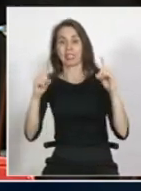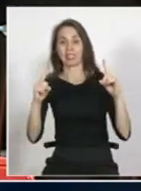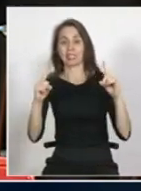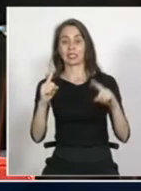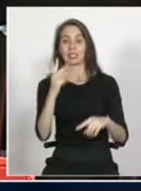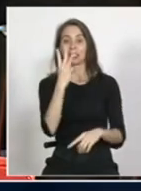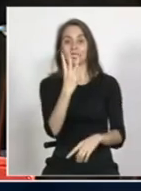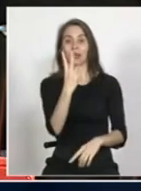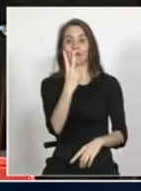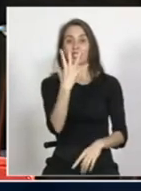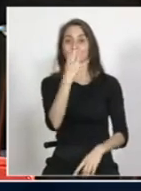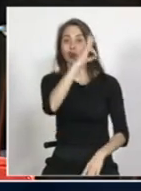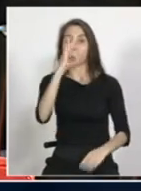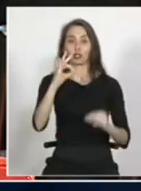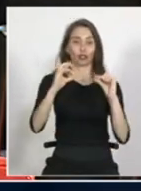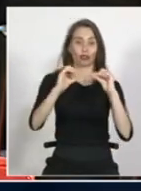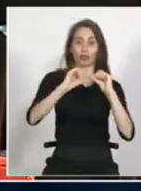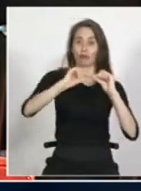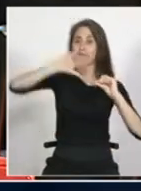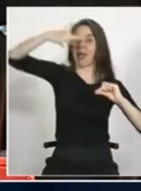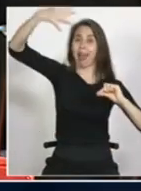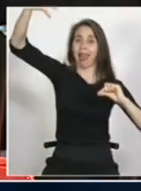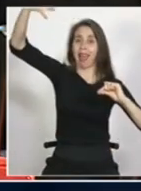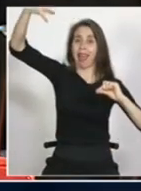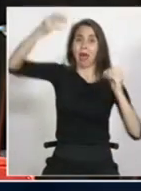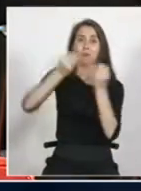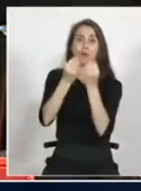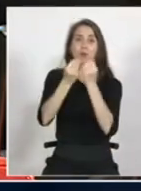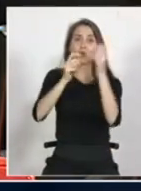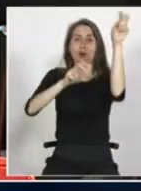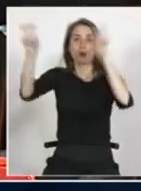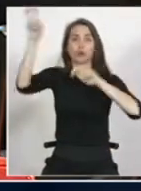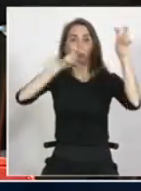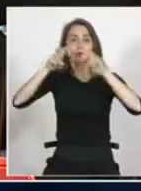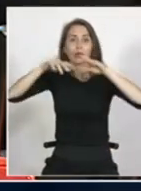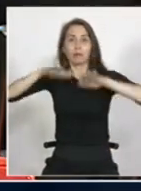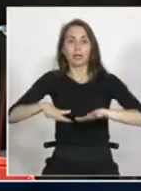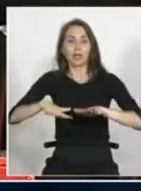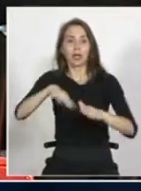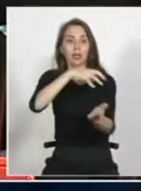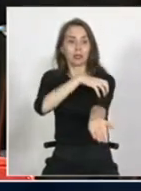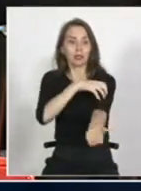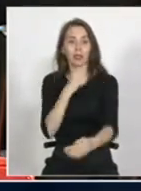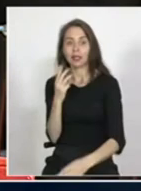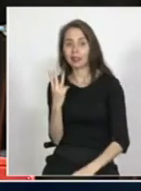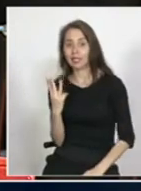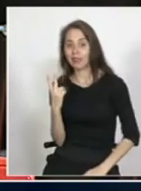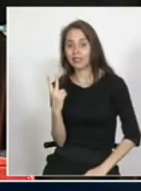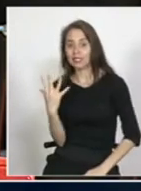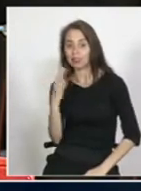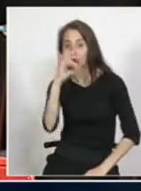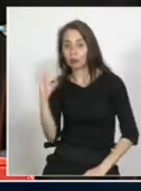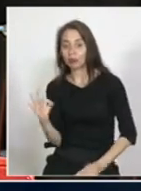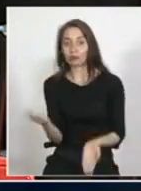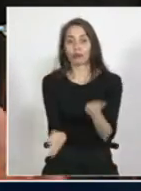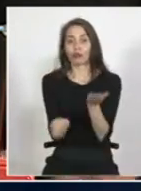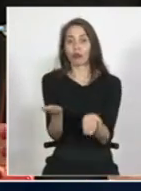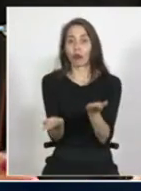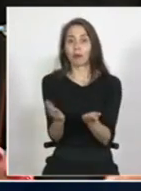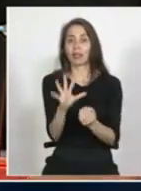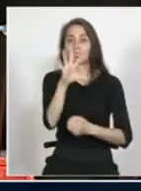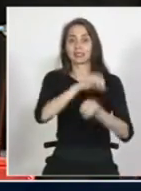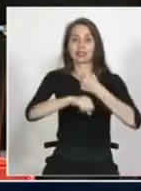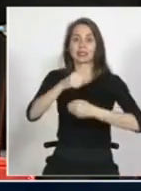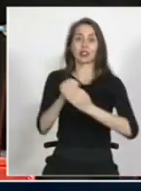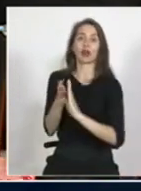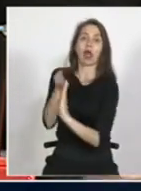325% en migrantes que han llegado a nuestra región. ¿325? Sí. Y eso en comparación a qué? A los cinco años